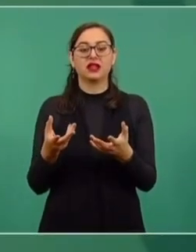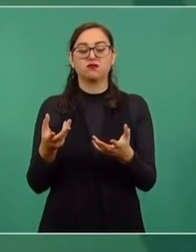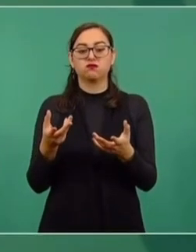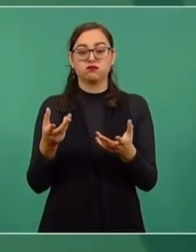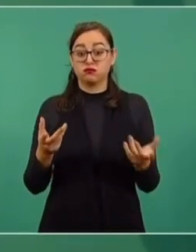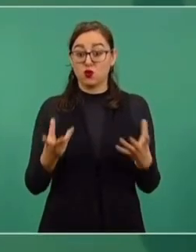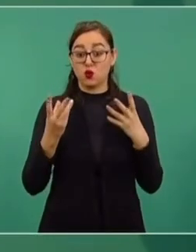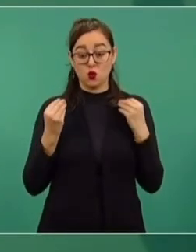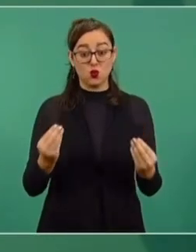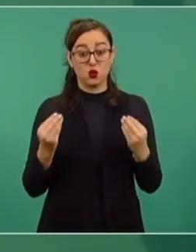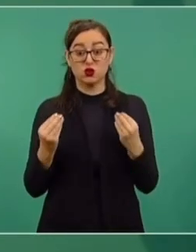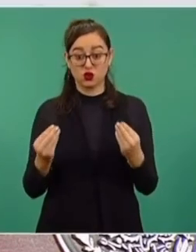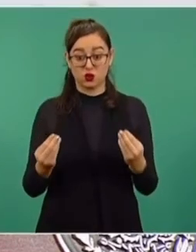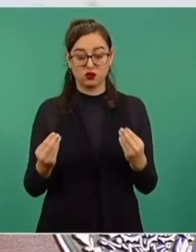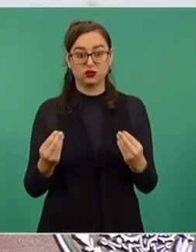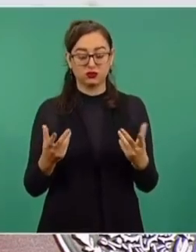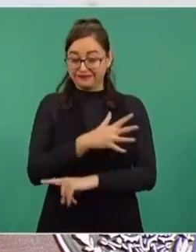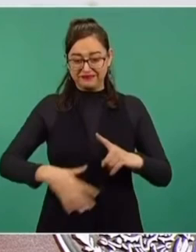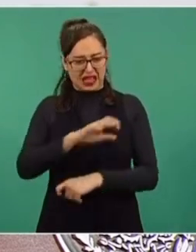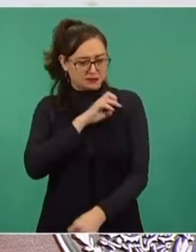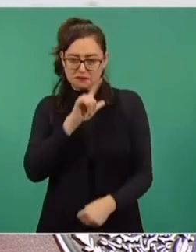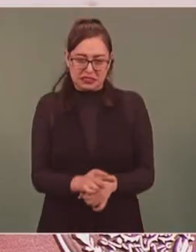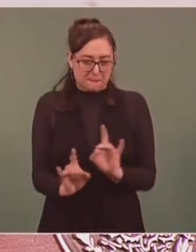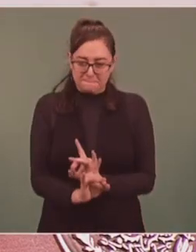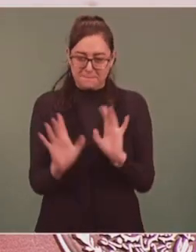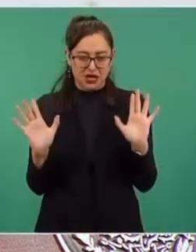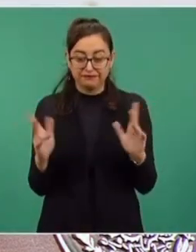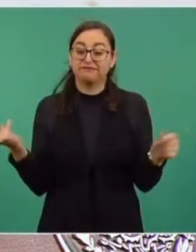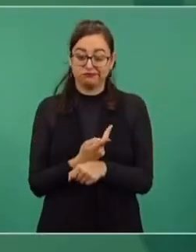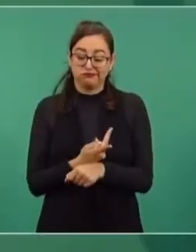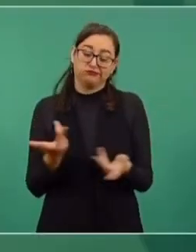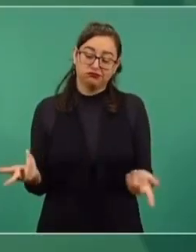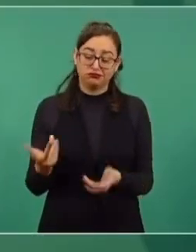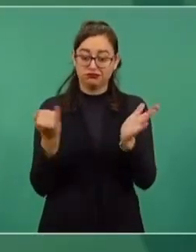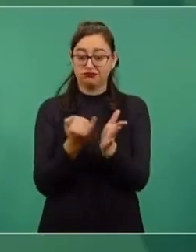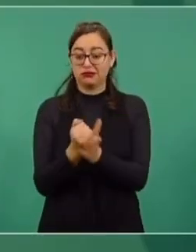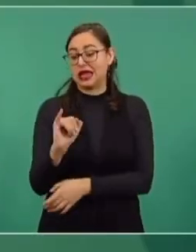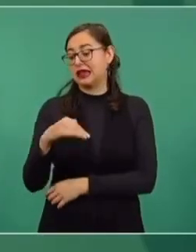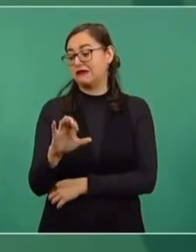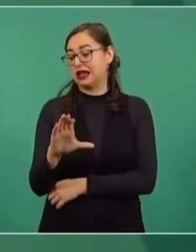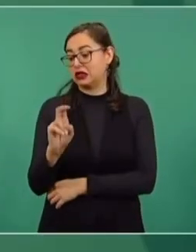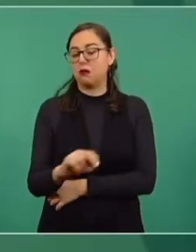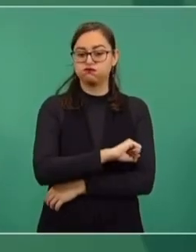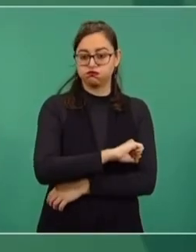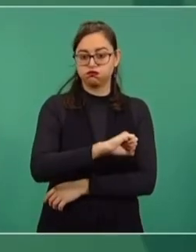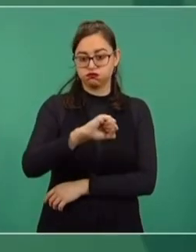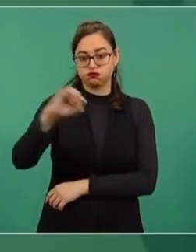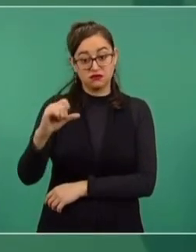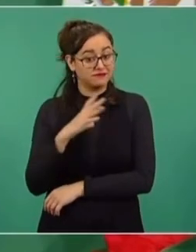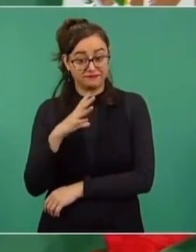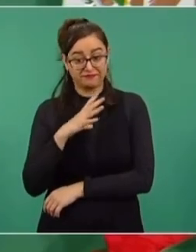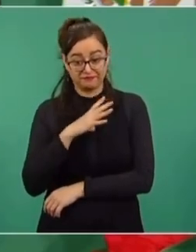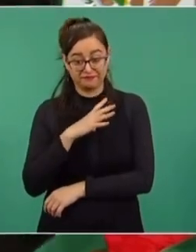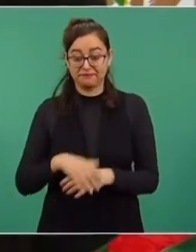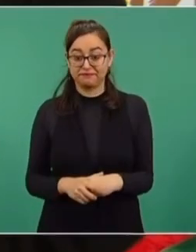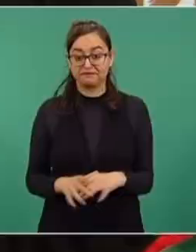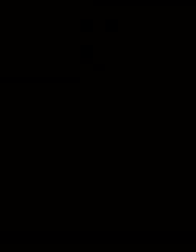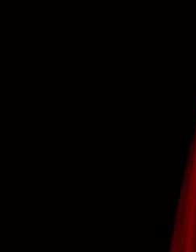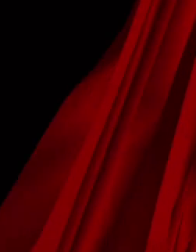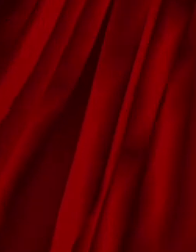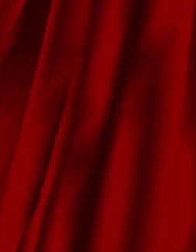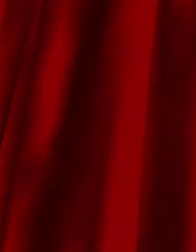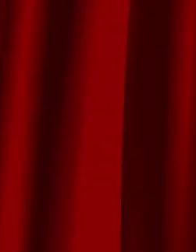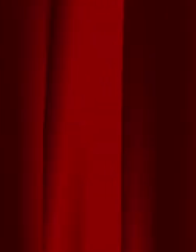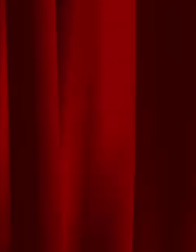mucha demanda y poca oferta. Entonces, todo esto afectó y es lo que está sucediendo. Yo espero que sea transitorio.